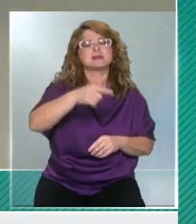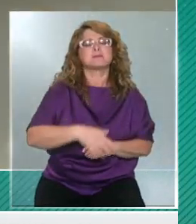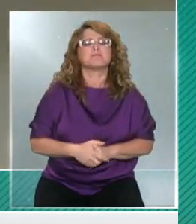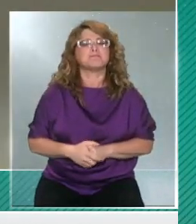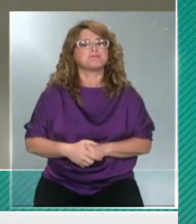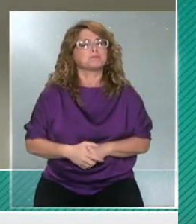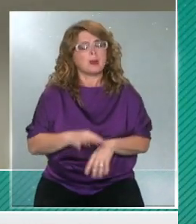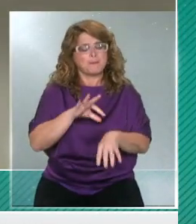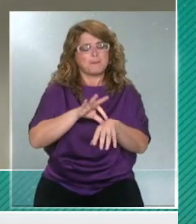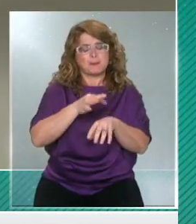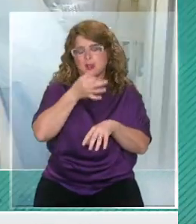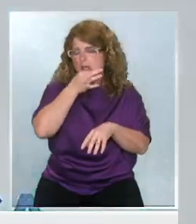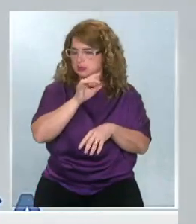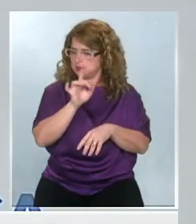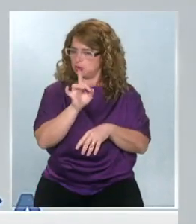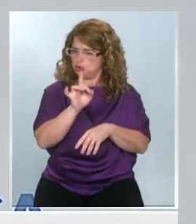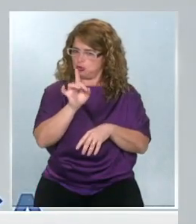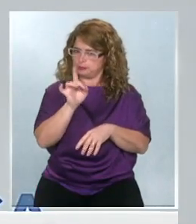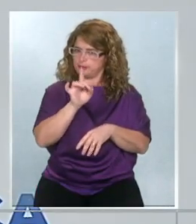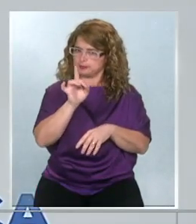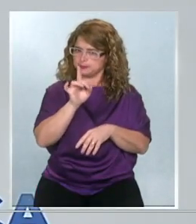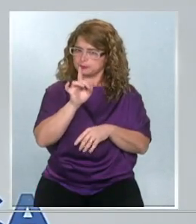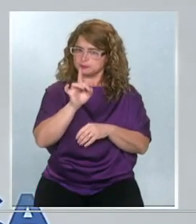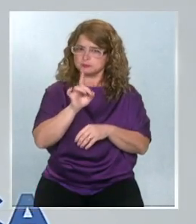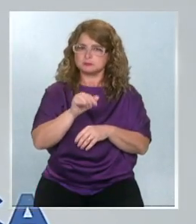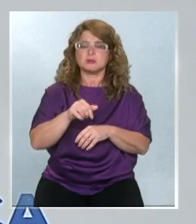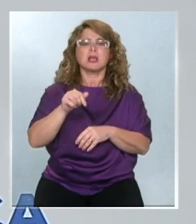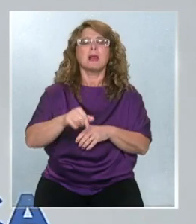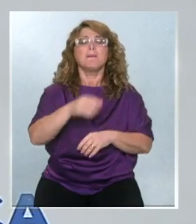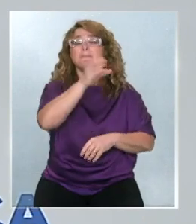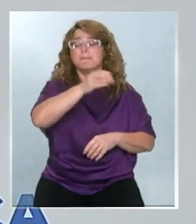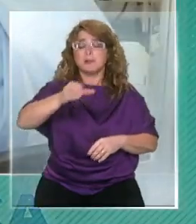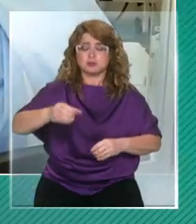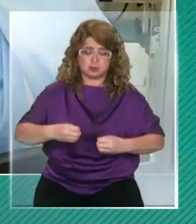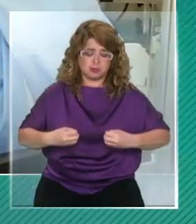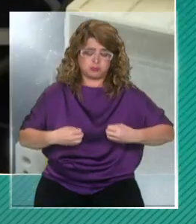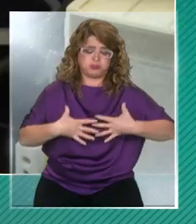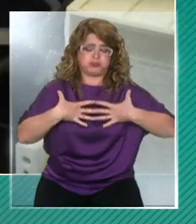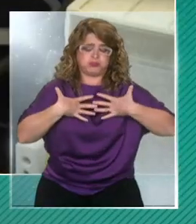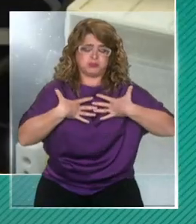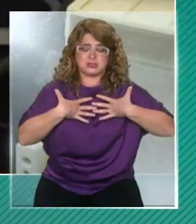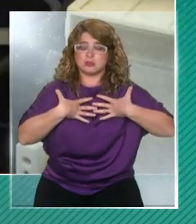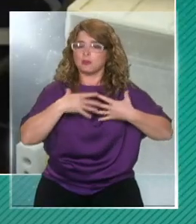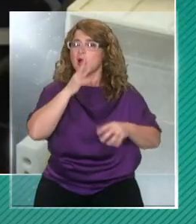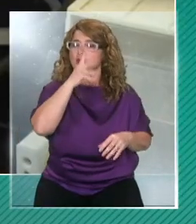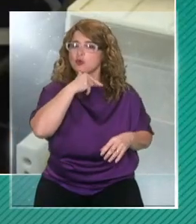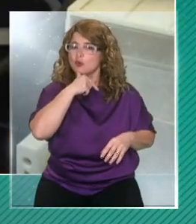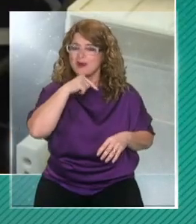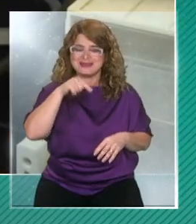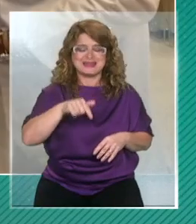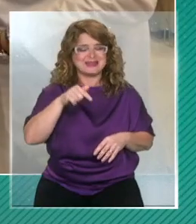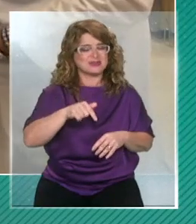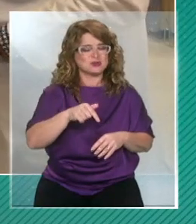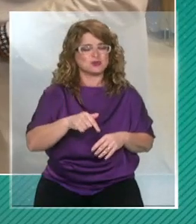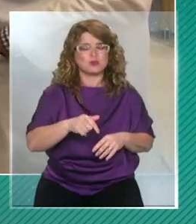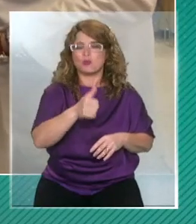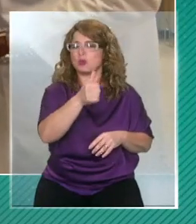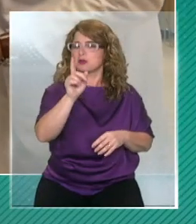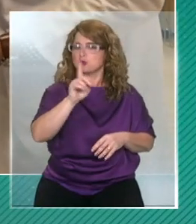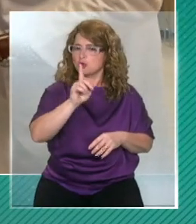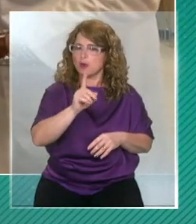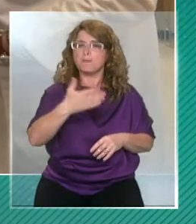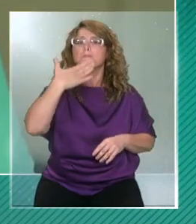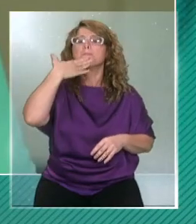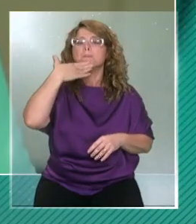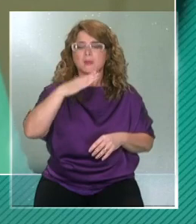No. No, la verdad es que la estrategia de testeo a pacientes asintomáticos tiene un muy bajo rendimiento. Yo creo que la mejor estrategia para